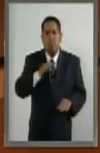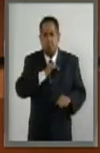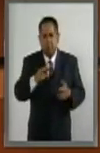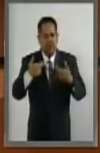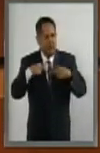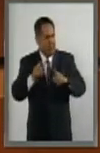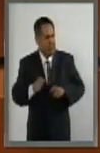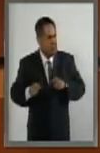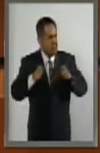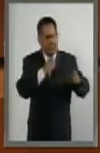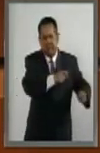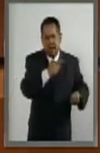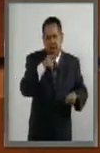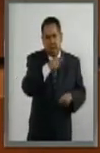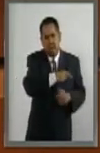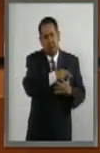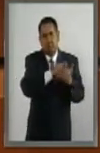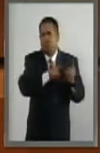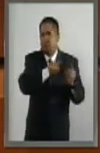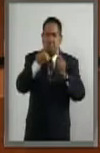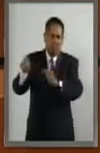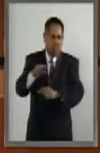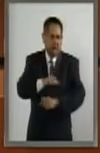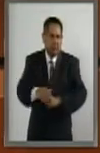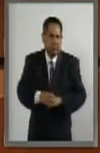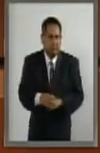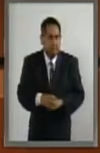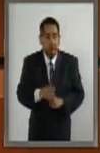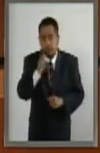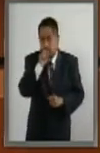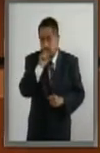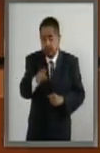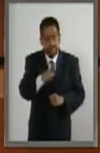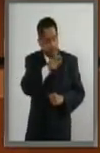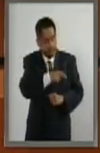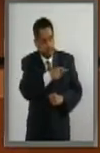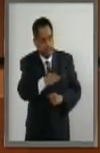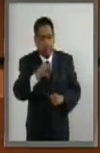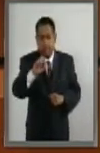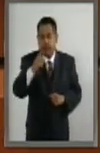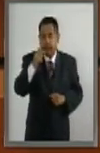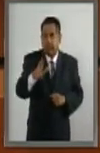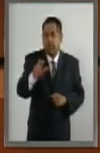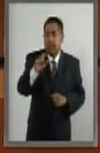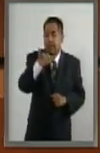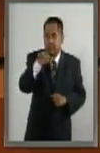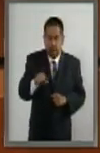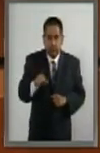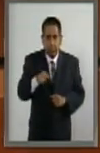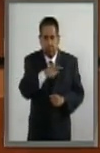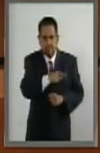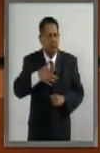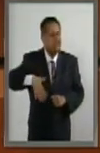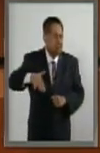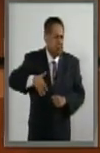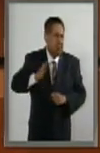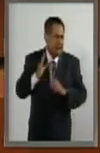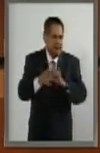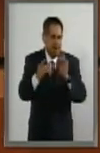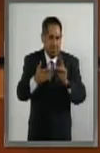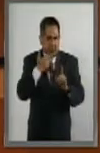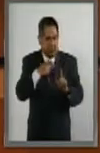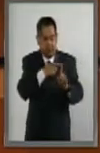ante las misiones encomendadas. Por su parte, el ciudadano Edgar Elias Azar, como lo comentaba con las